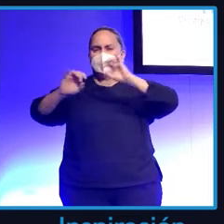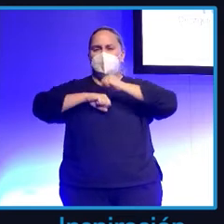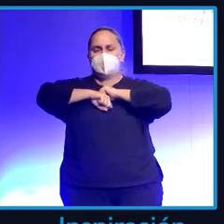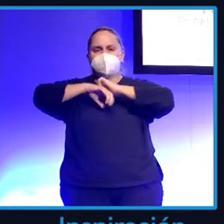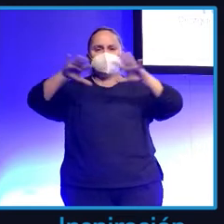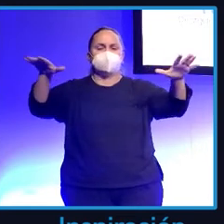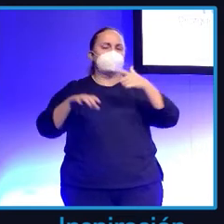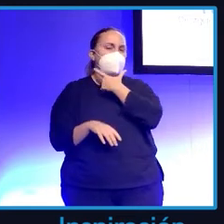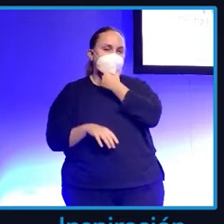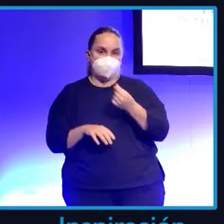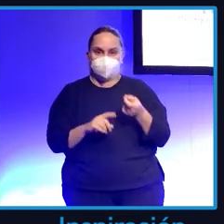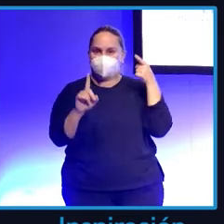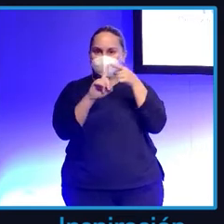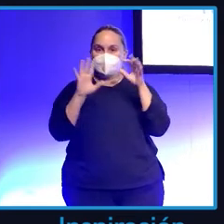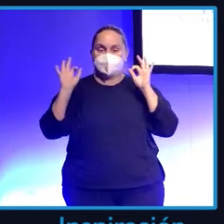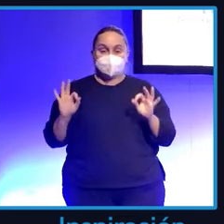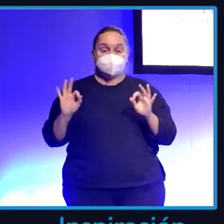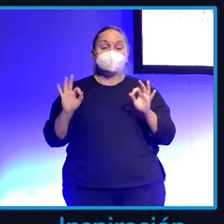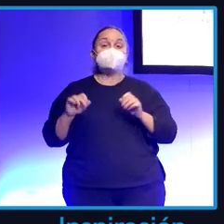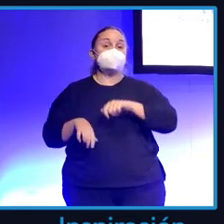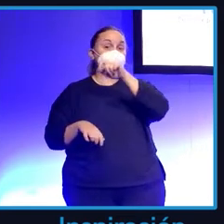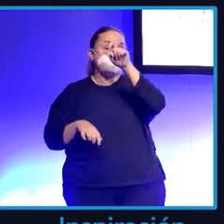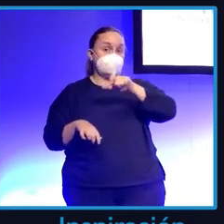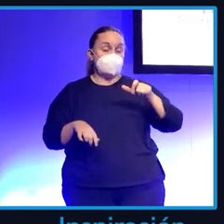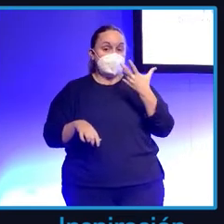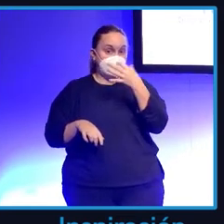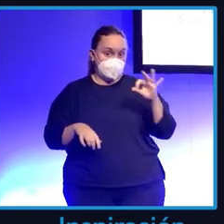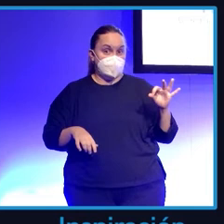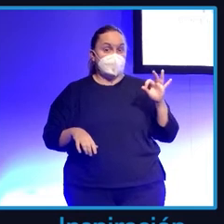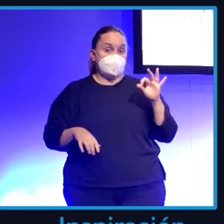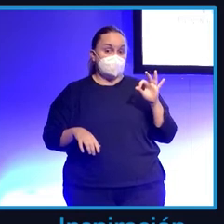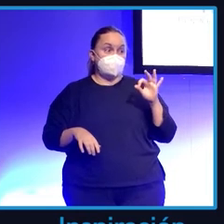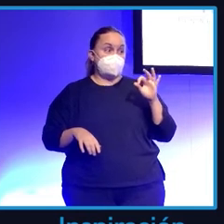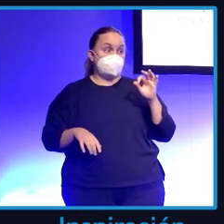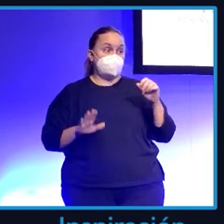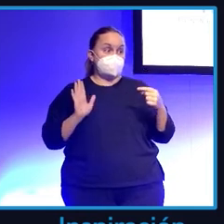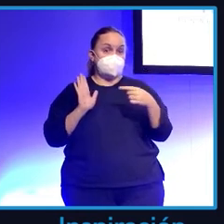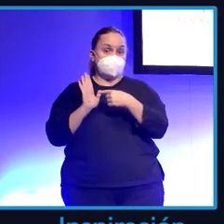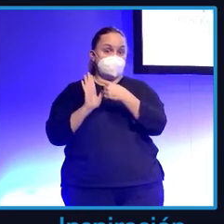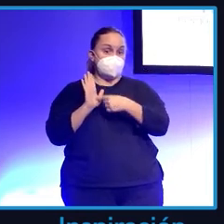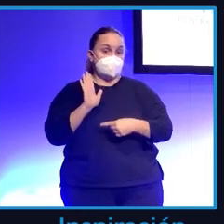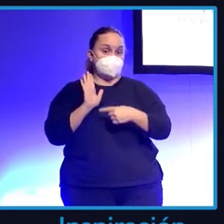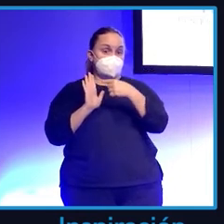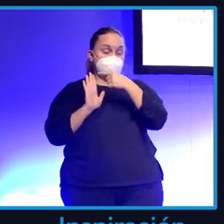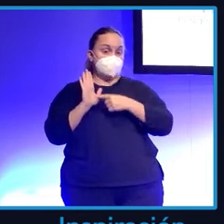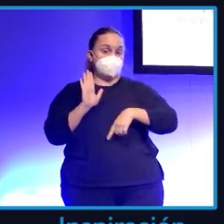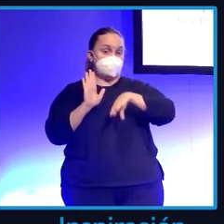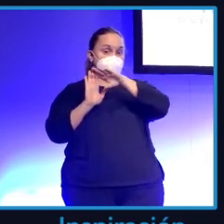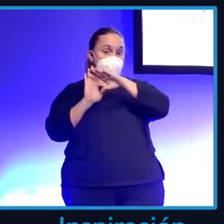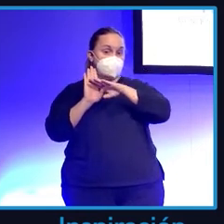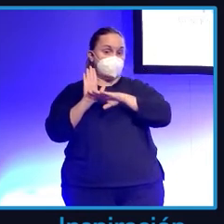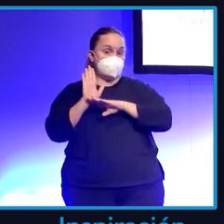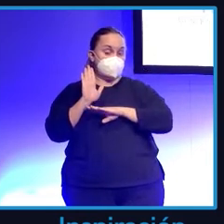WhatsApp hacerlo. Esas 50 personas que hay aquí son personas